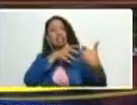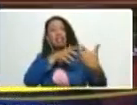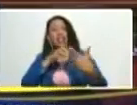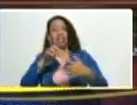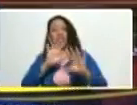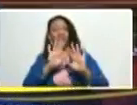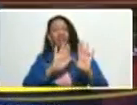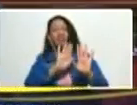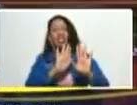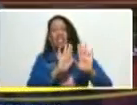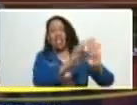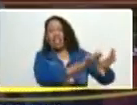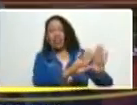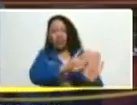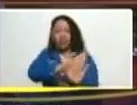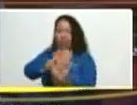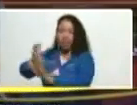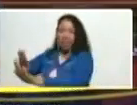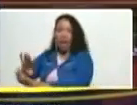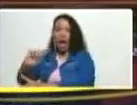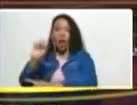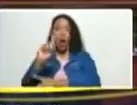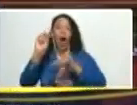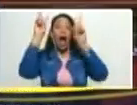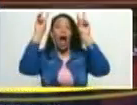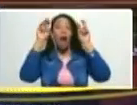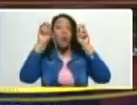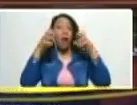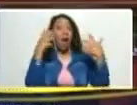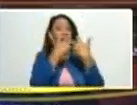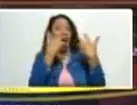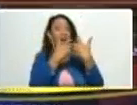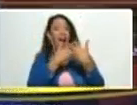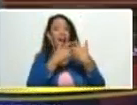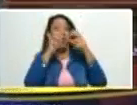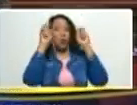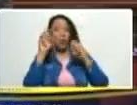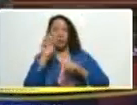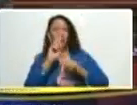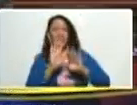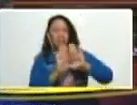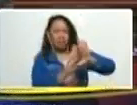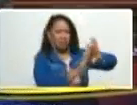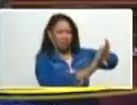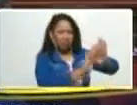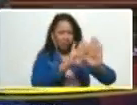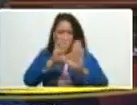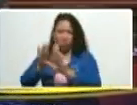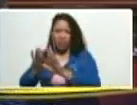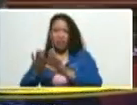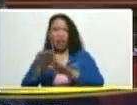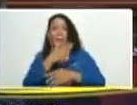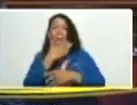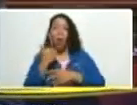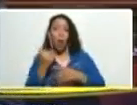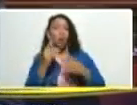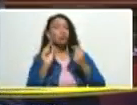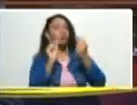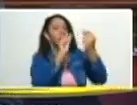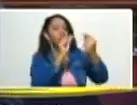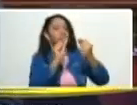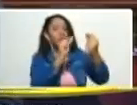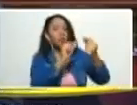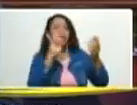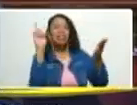que nadie cree en nuevos conflictos estériles inútiles así que nos pongamos a discutir a debatir los